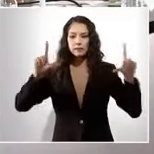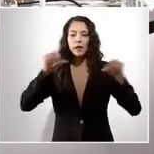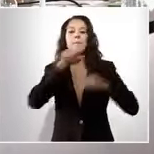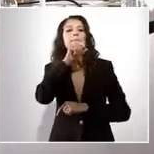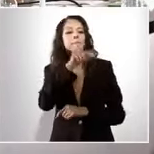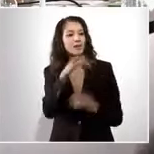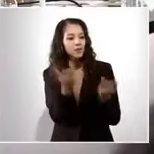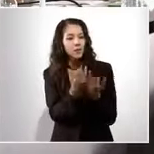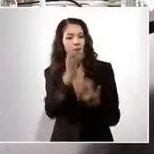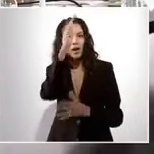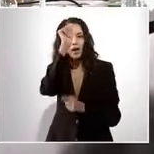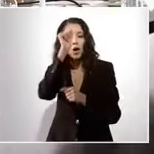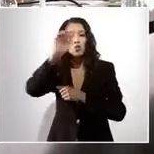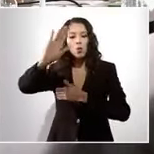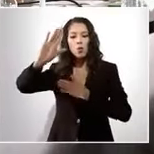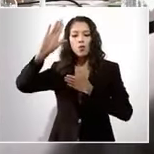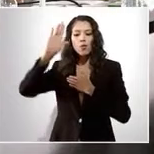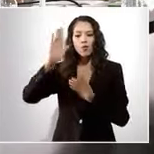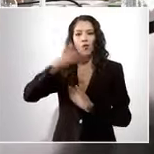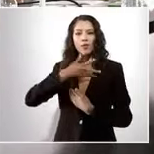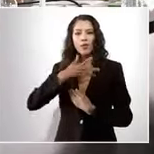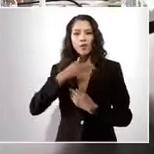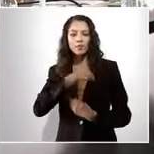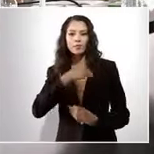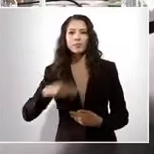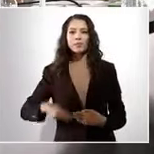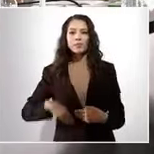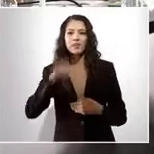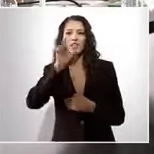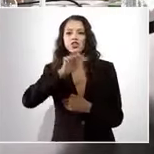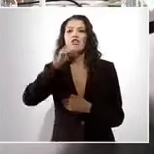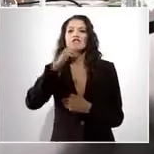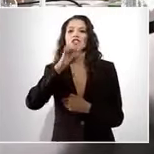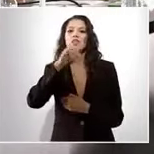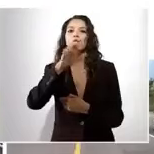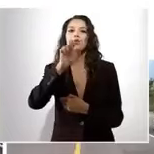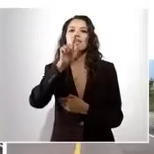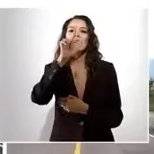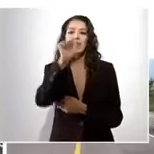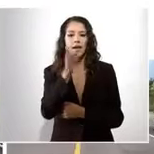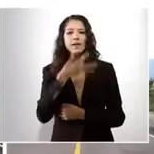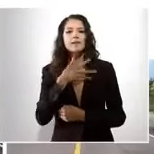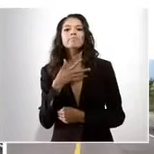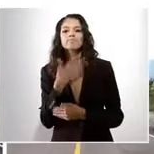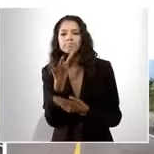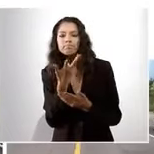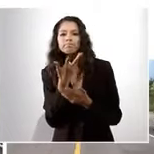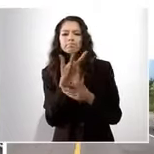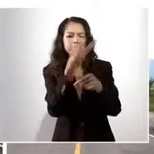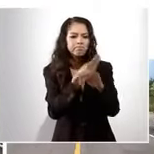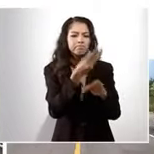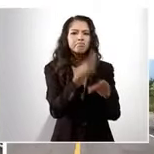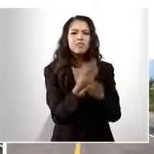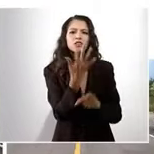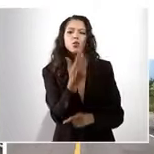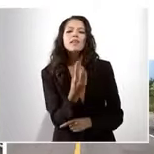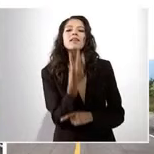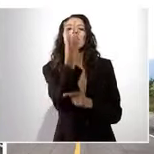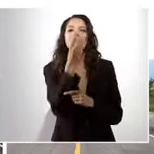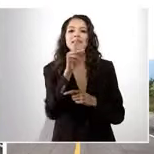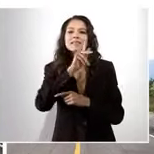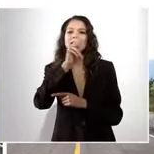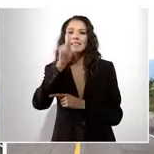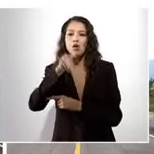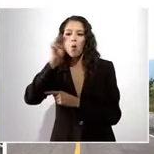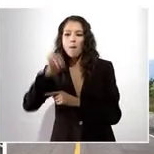Asimismo, de acuerdo al compromiso contraído con el municipio de Chinicuila, se lleva a cabo la rehabilitación de 53 kilómetros de